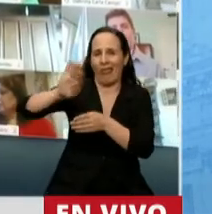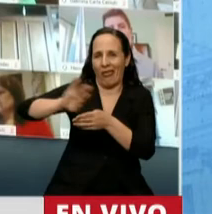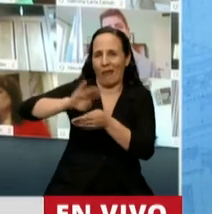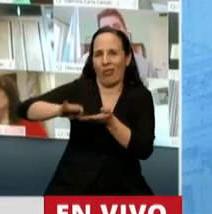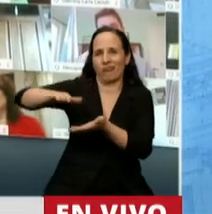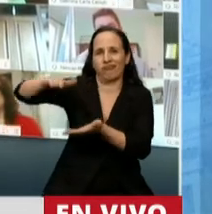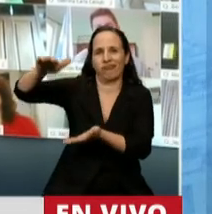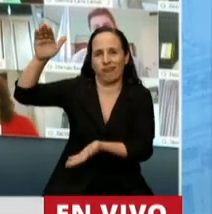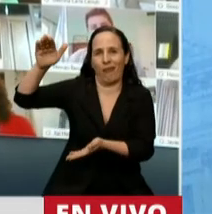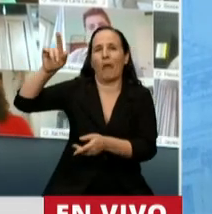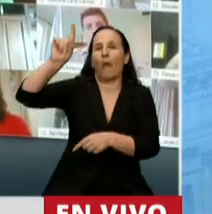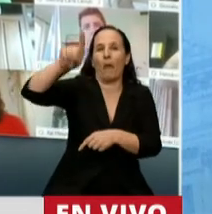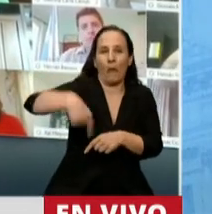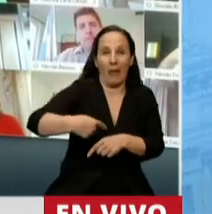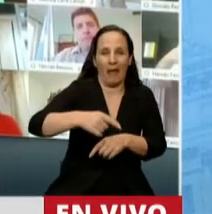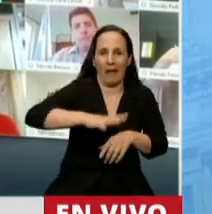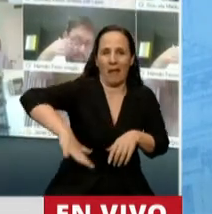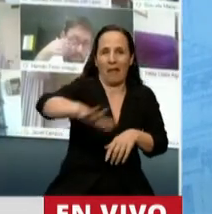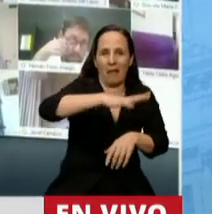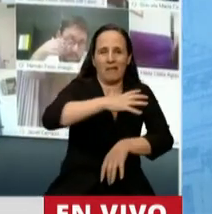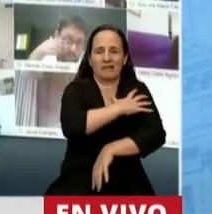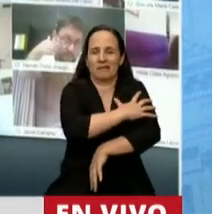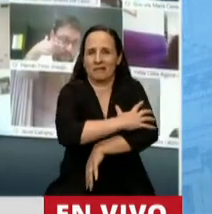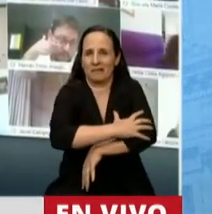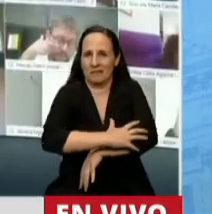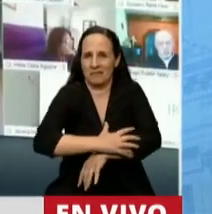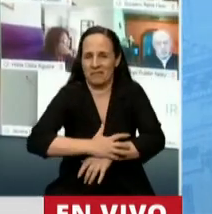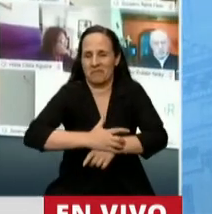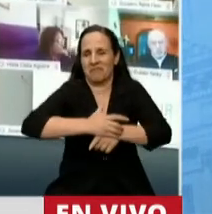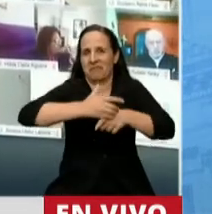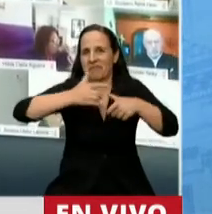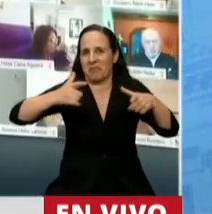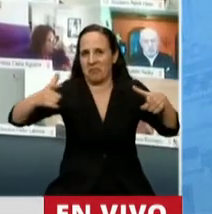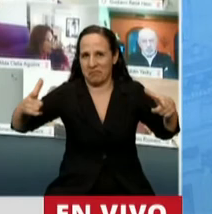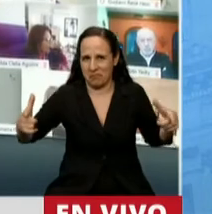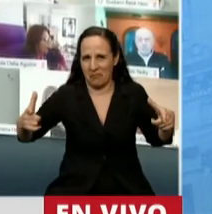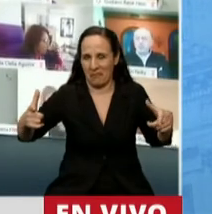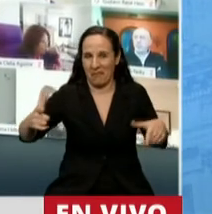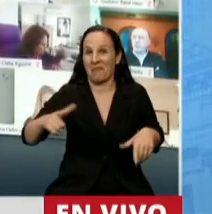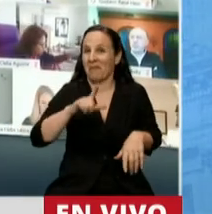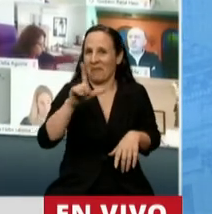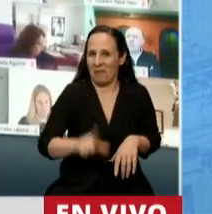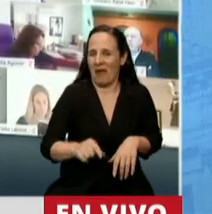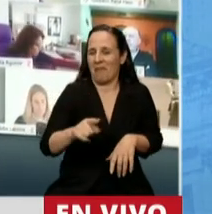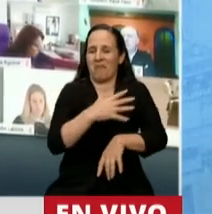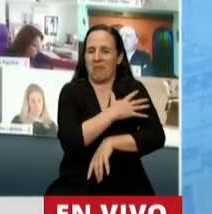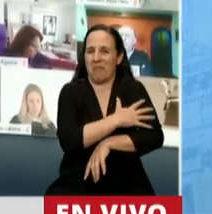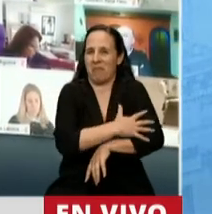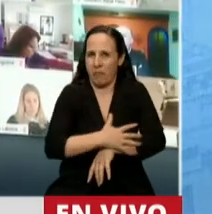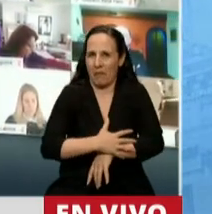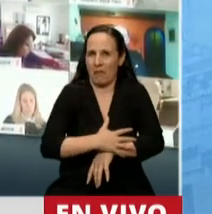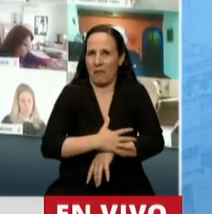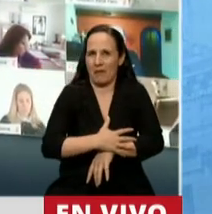que generaron pobreza, muchísima pobreza, dejaron un país pobre y riqueza